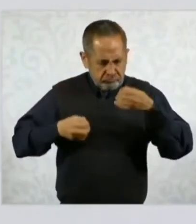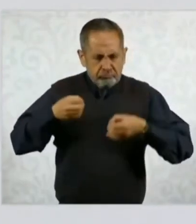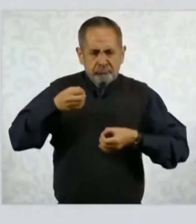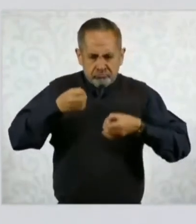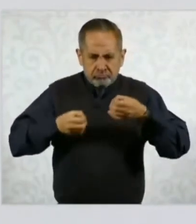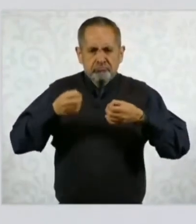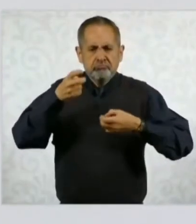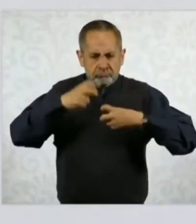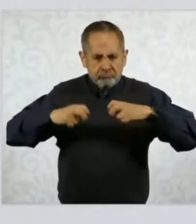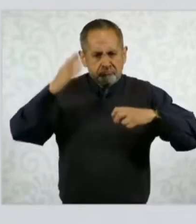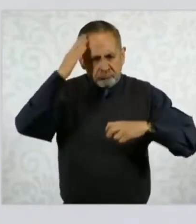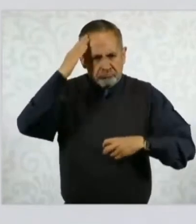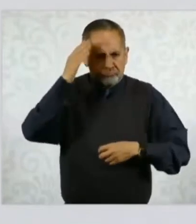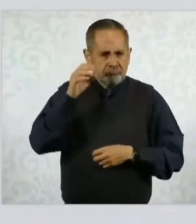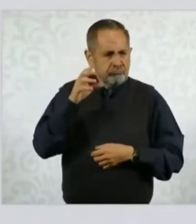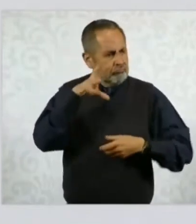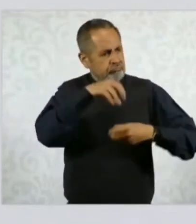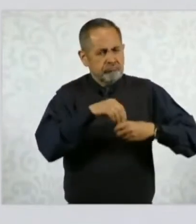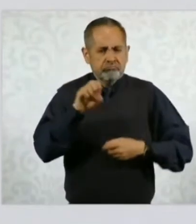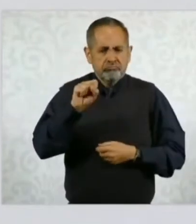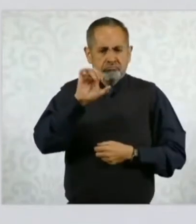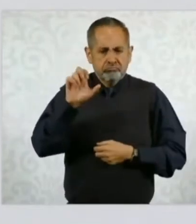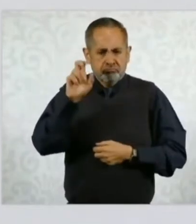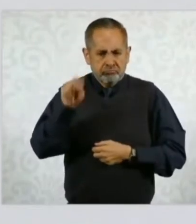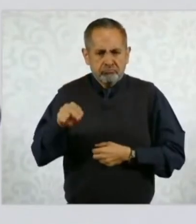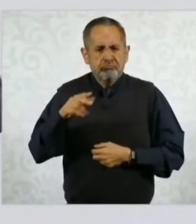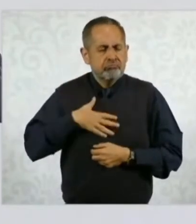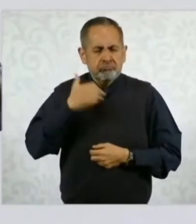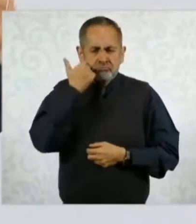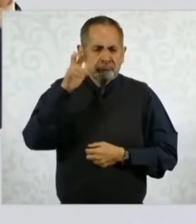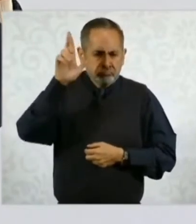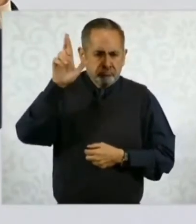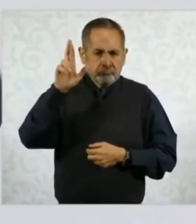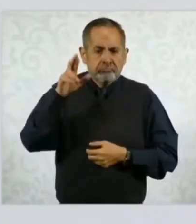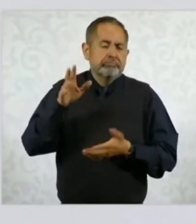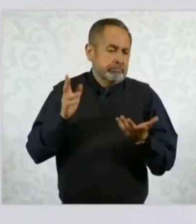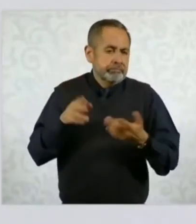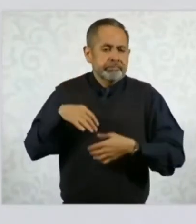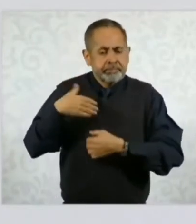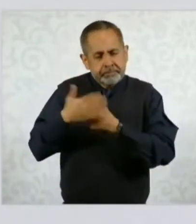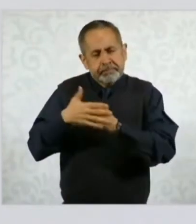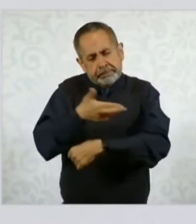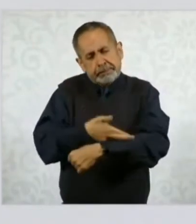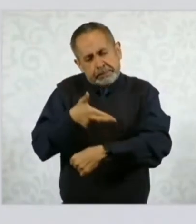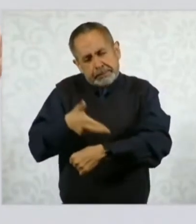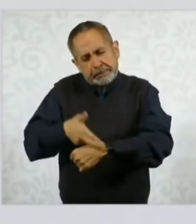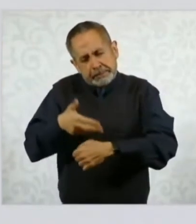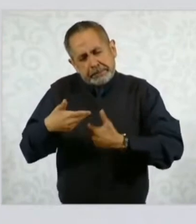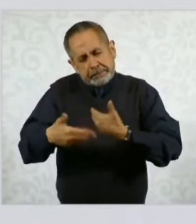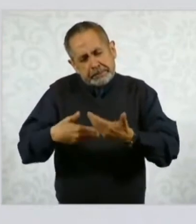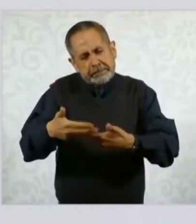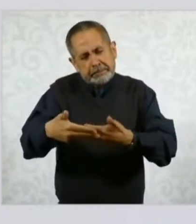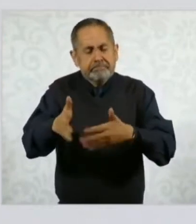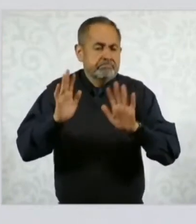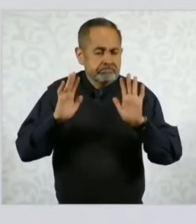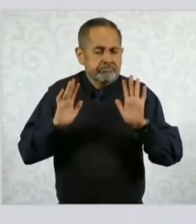ministros, ministras de la Suprema Corte de Justicia de la Nación. Inicia el proceso y ya pues